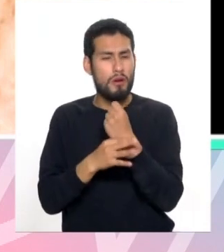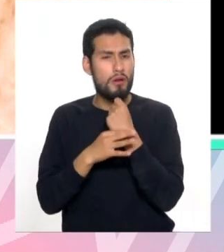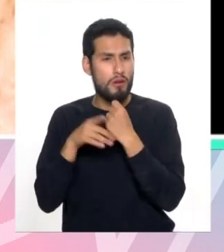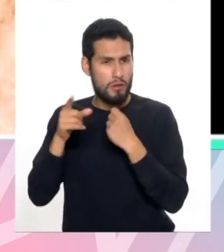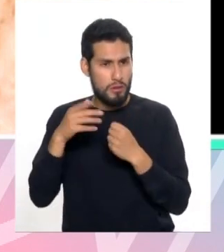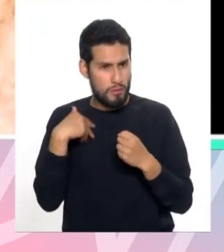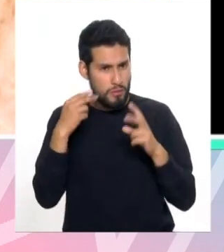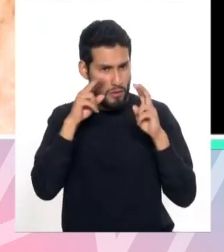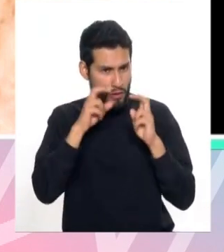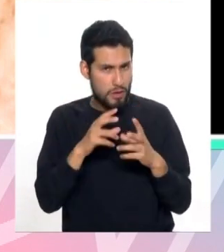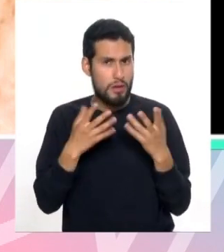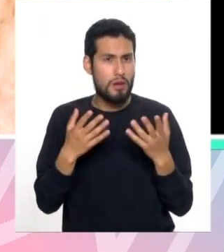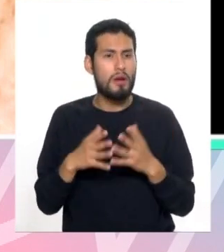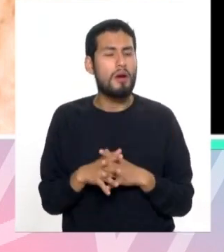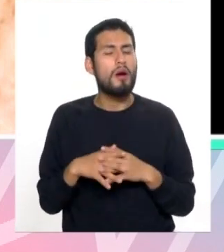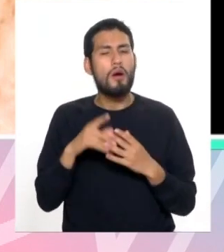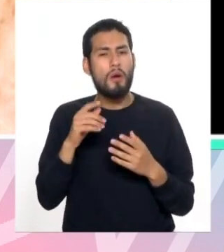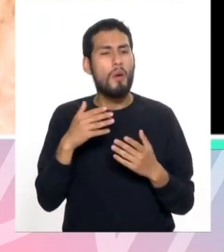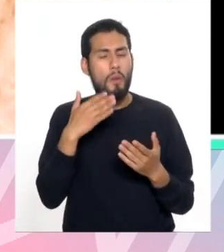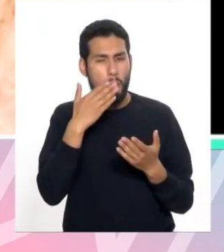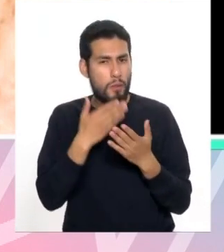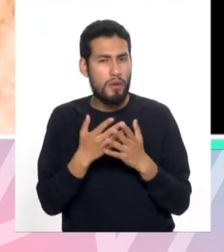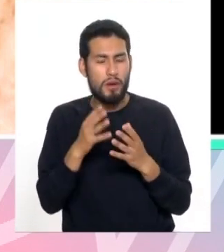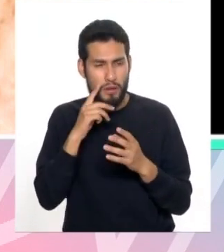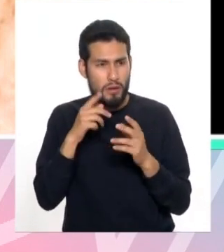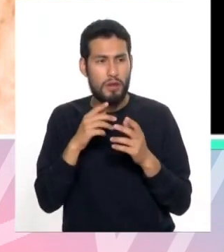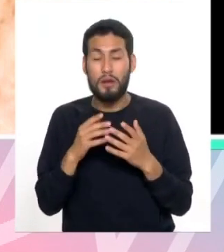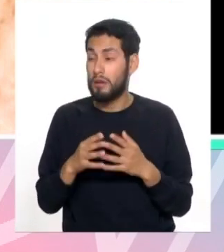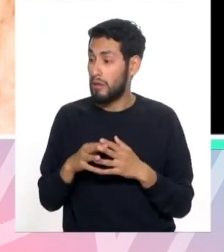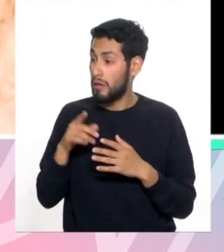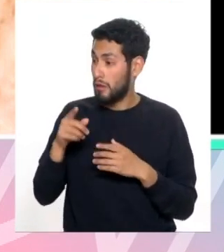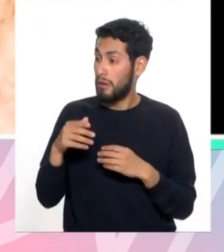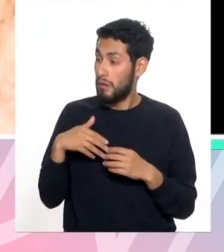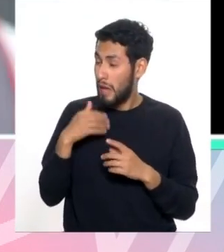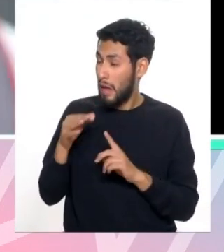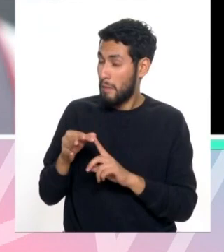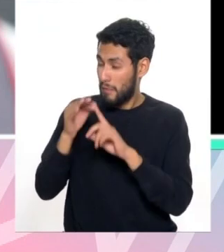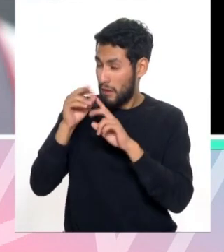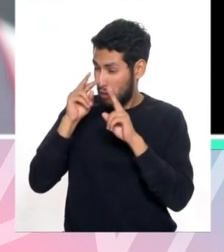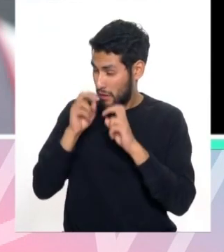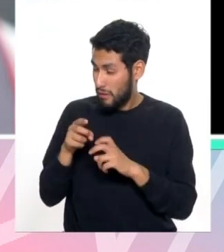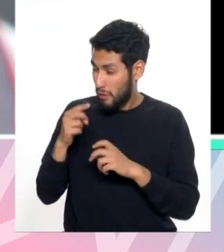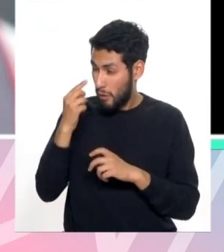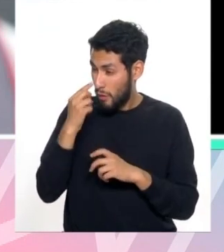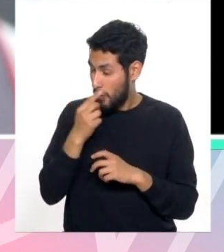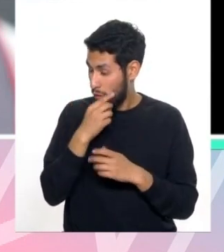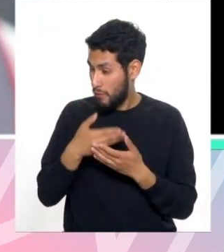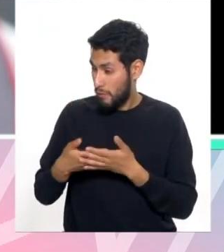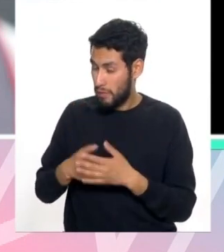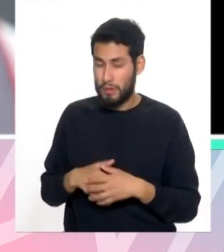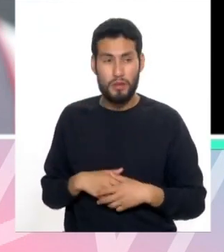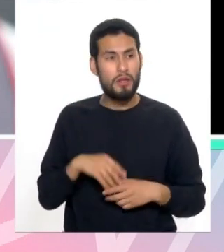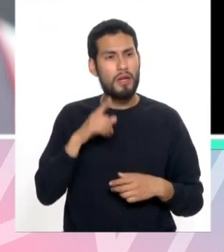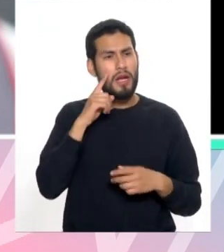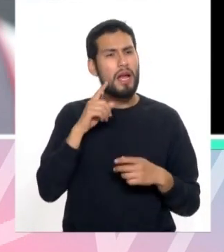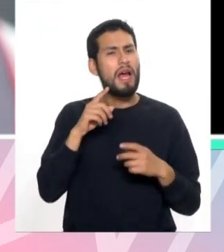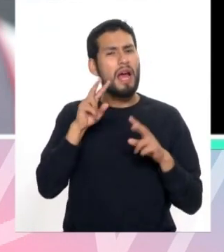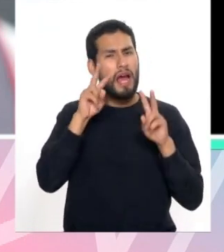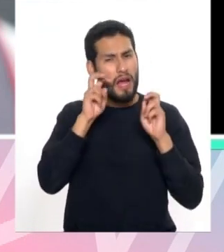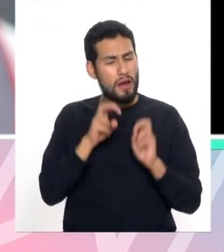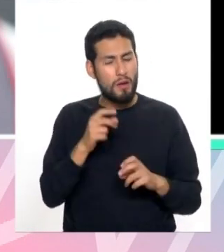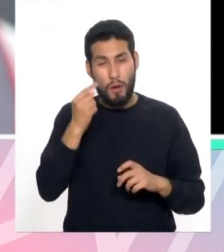notar para que sea tratado a tiempo. ¿Va a haber algún examen especial en estos ojitos? Bueno, un examen